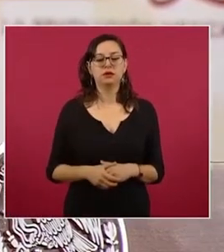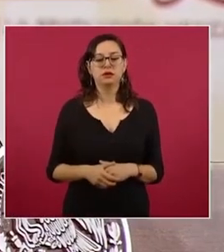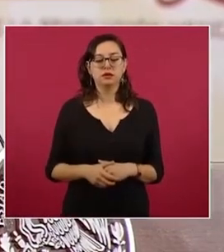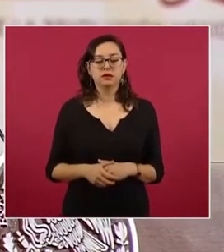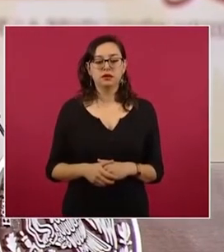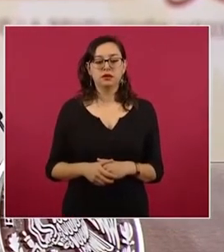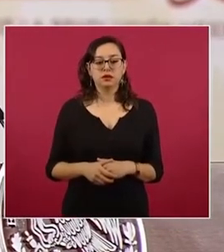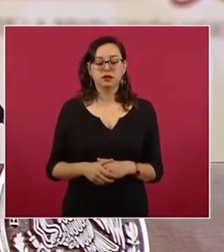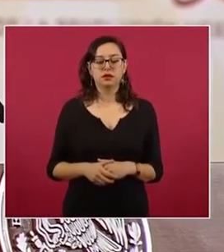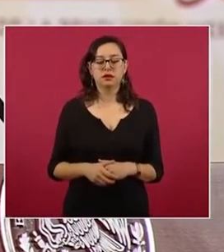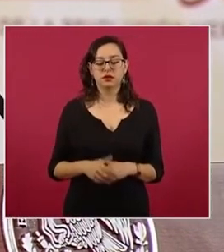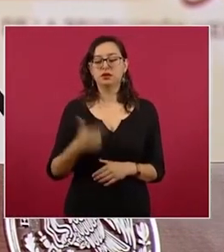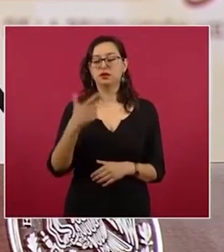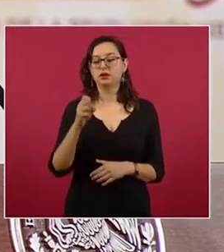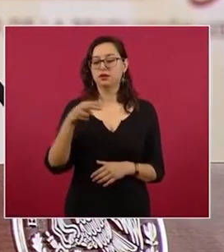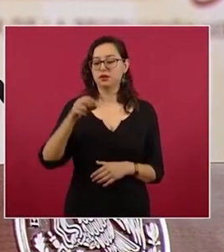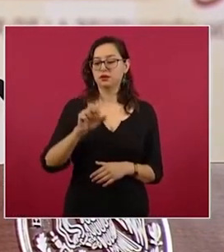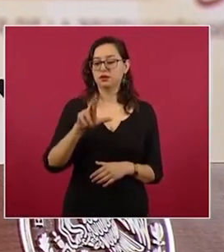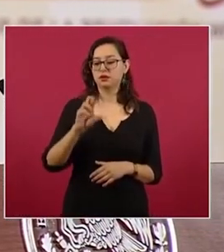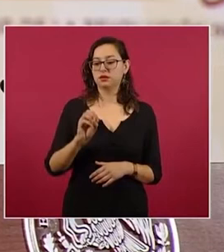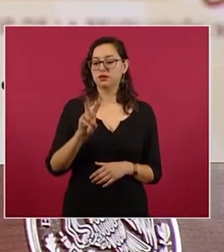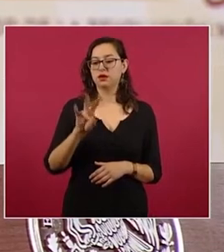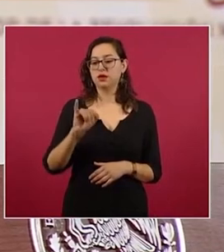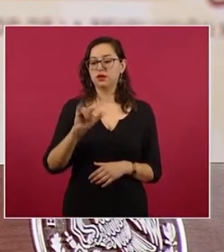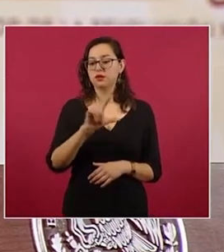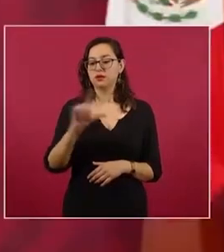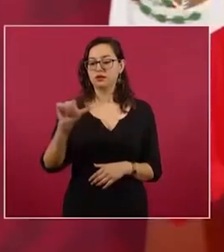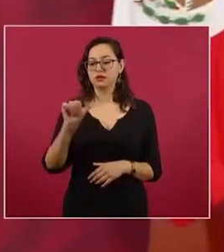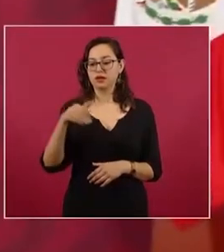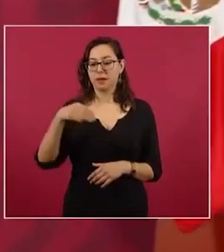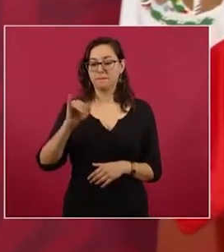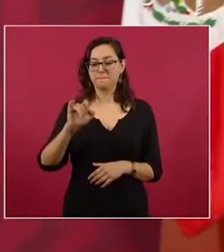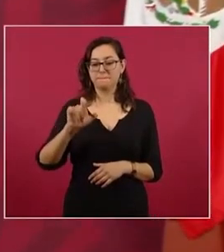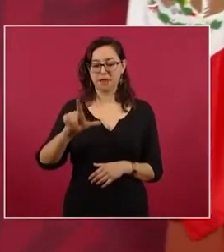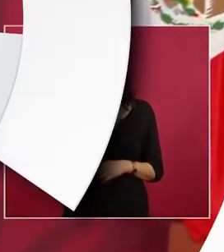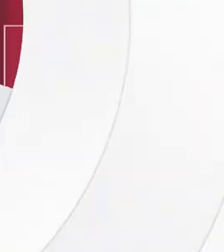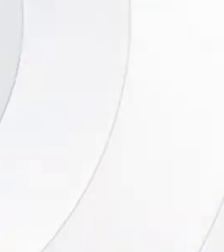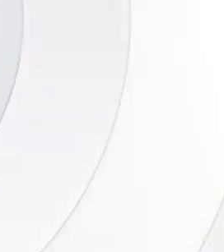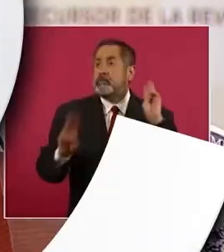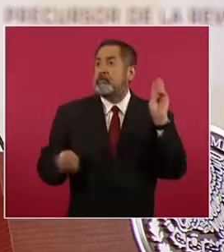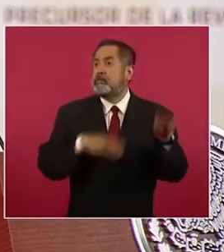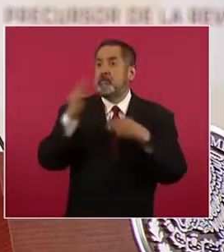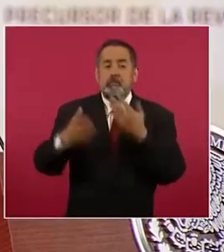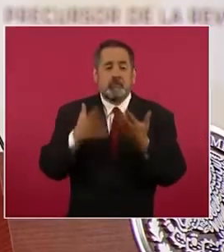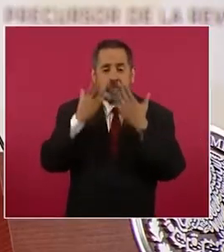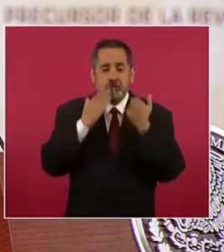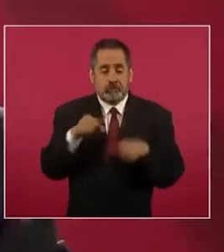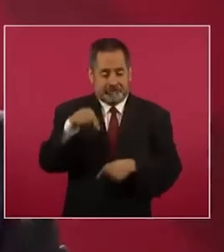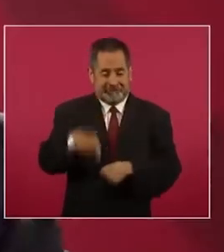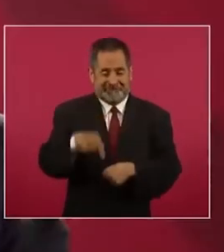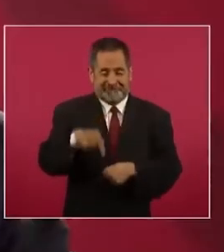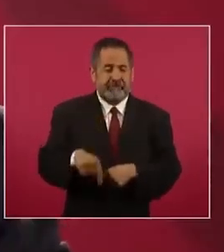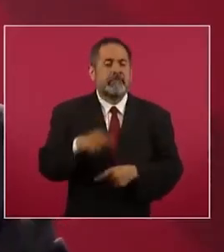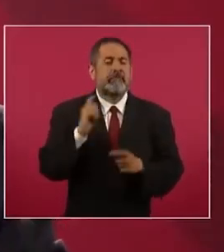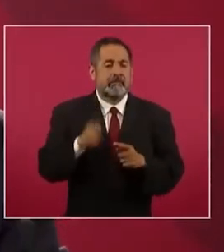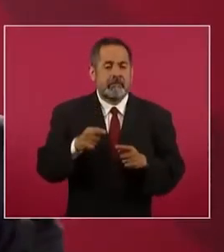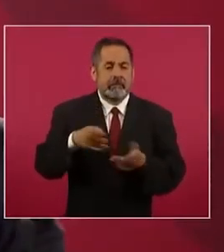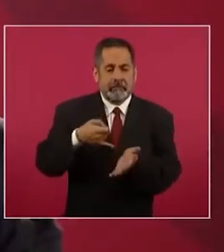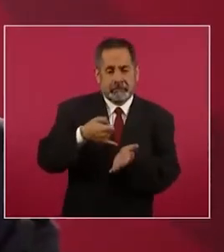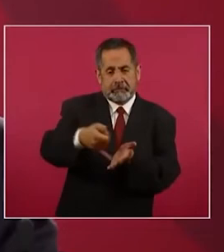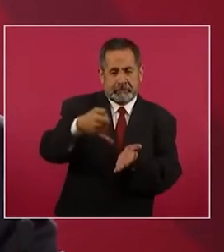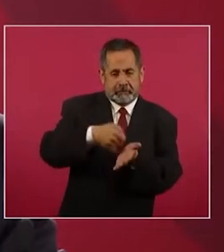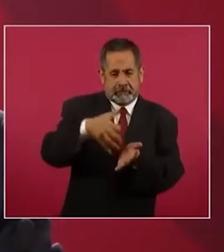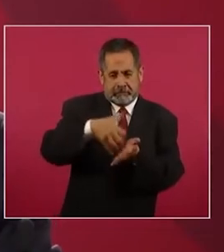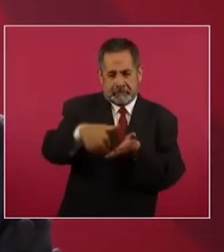Villamil me va a representar nadie ningún país invierte